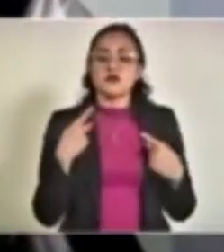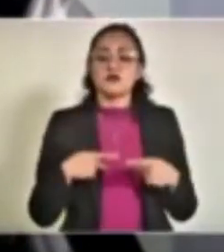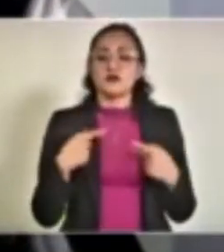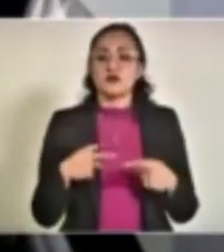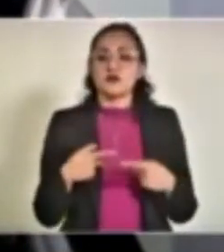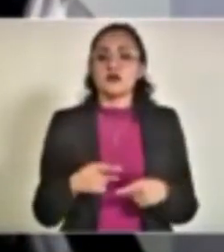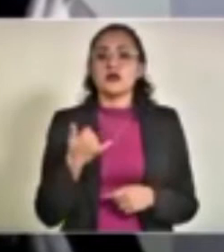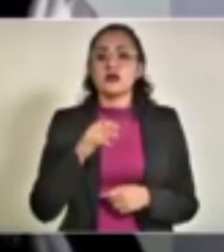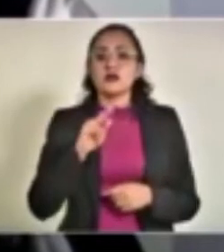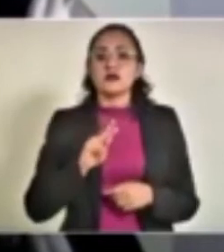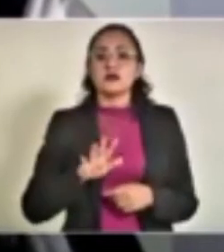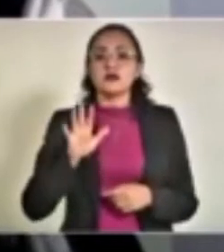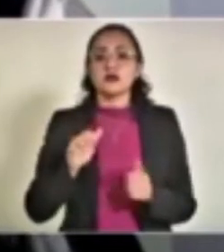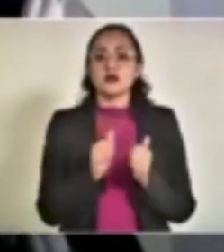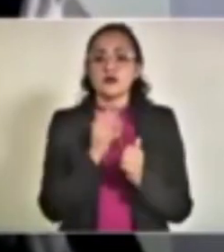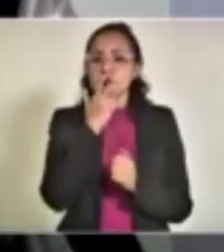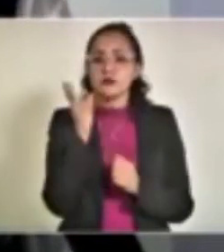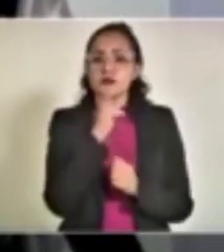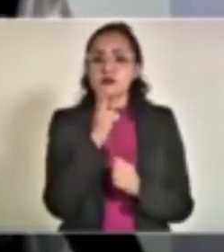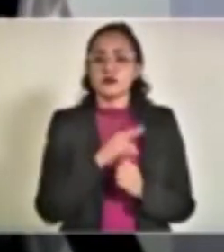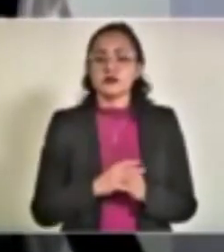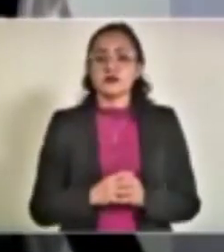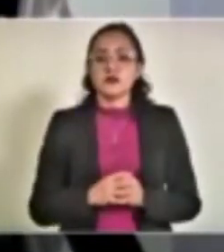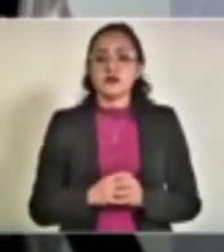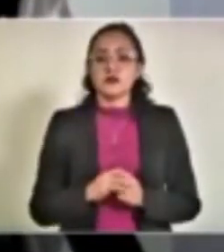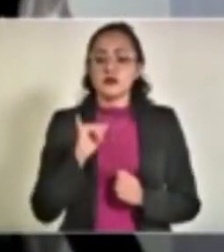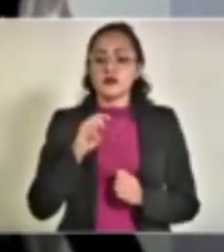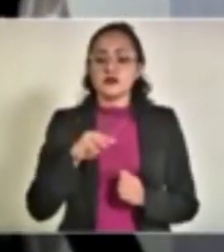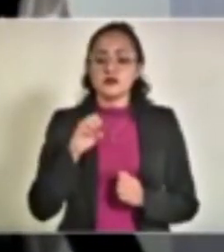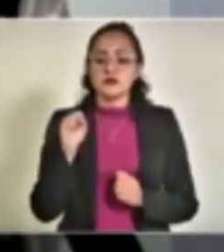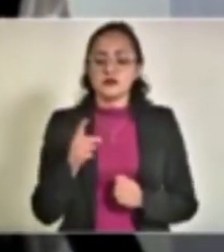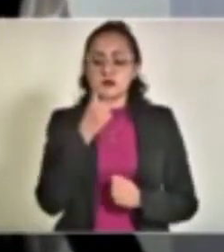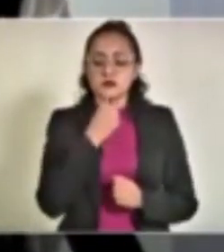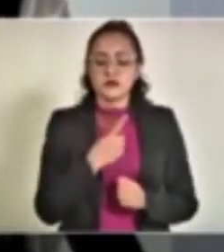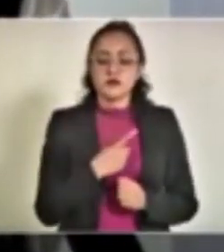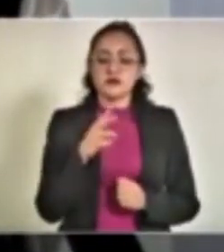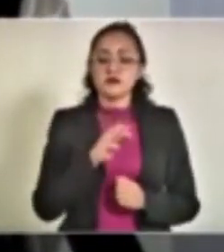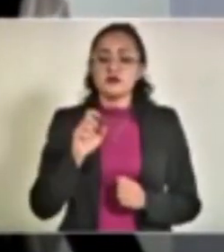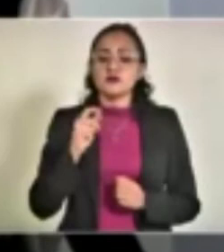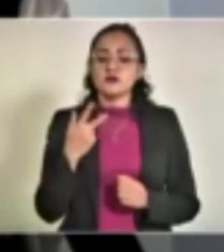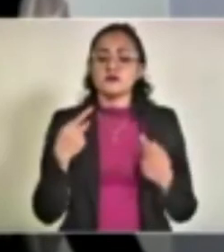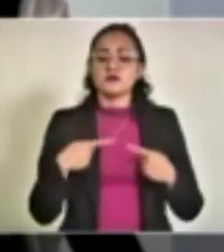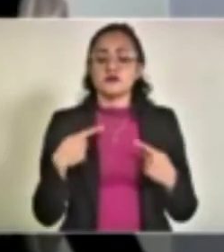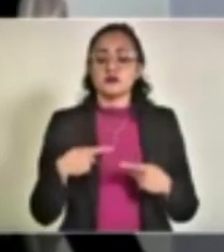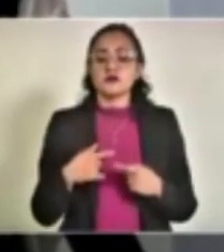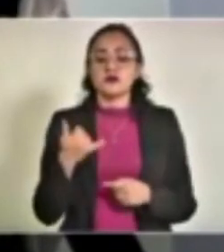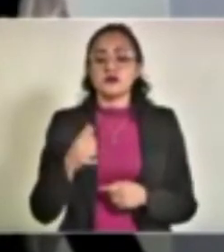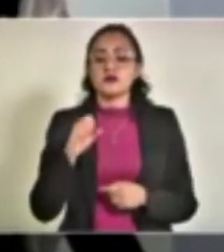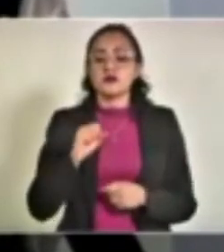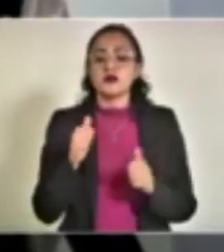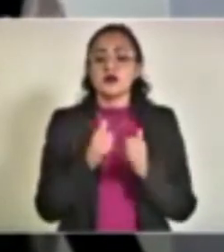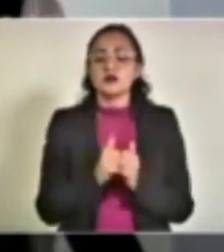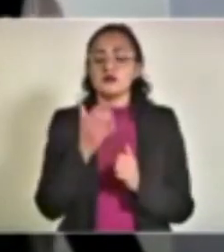y 85 con ventilación asistida. El IMSS nos reporta 328 pacientes y 60 con